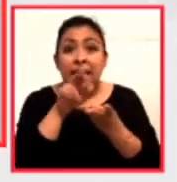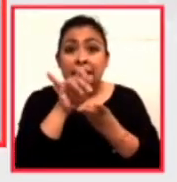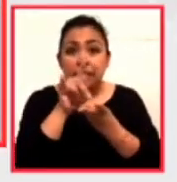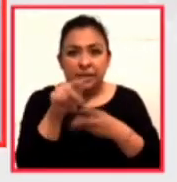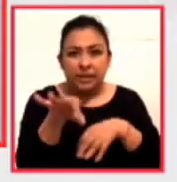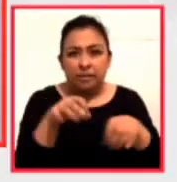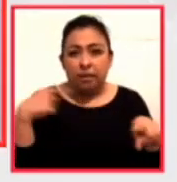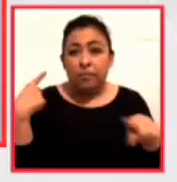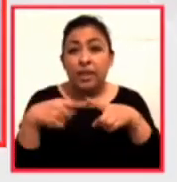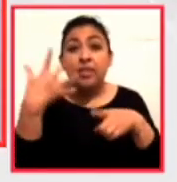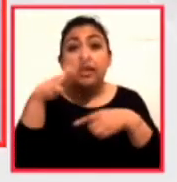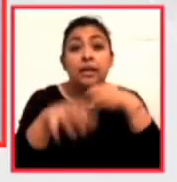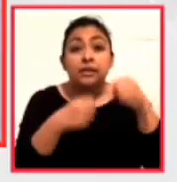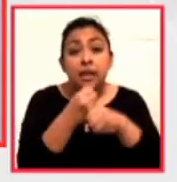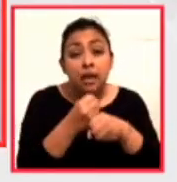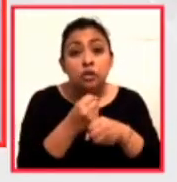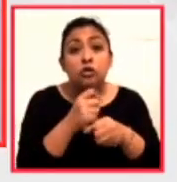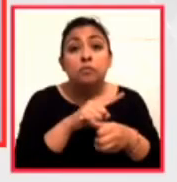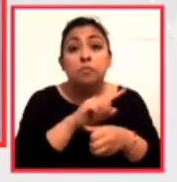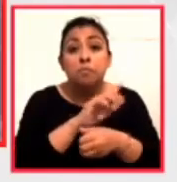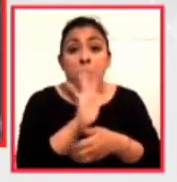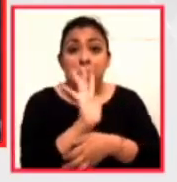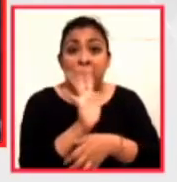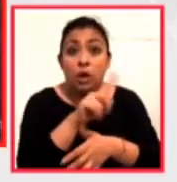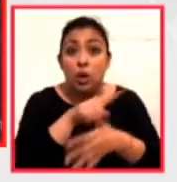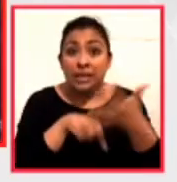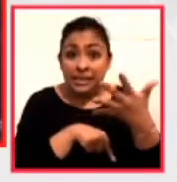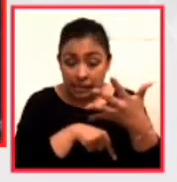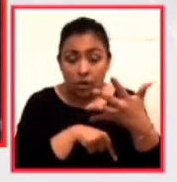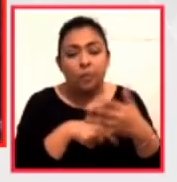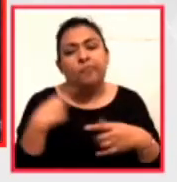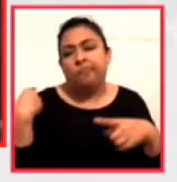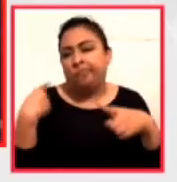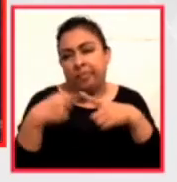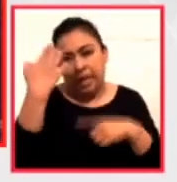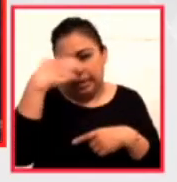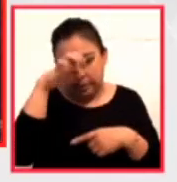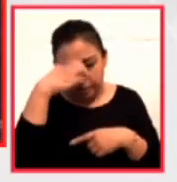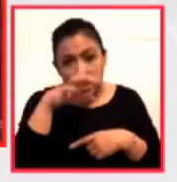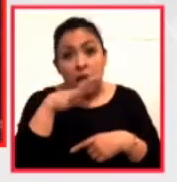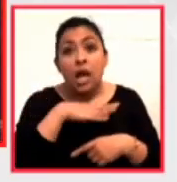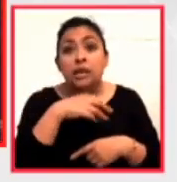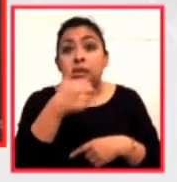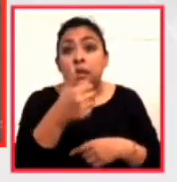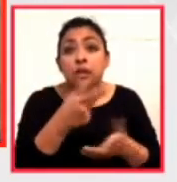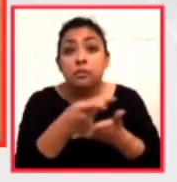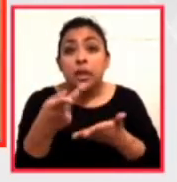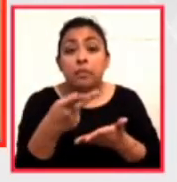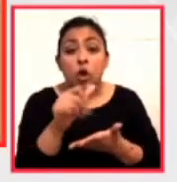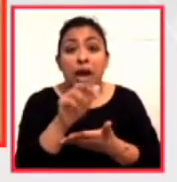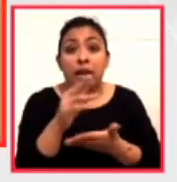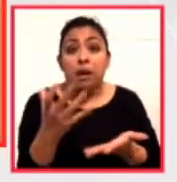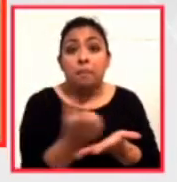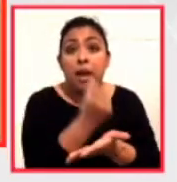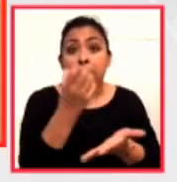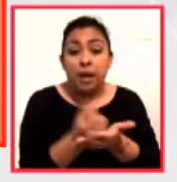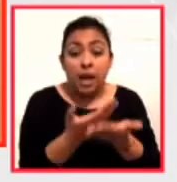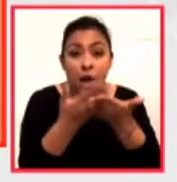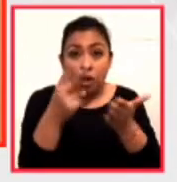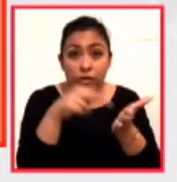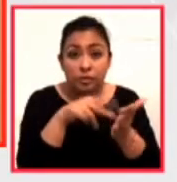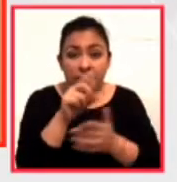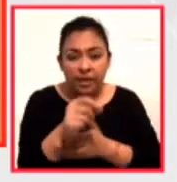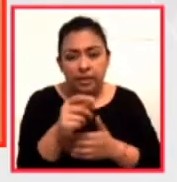a lo largo de 10 años en 5 películas a lo largo de su carrera ha ganado 6 premios ariel y este año los miembros de la Academia